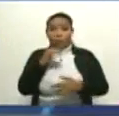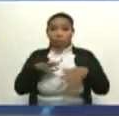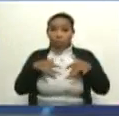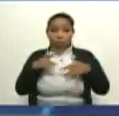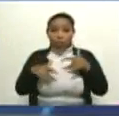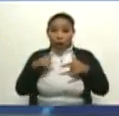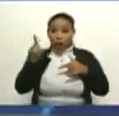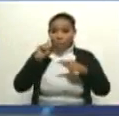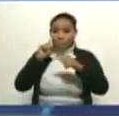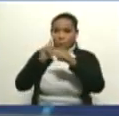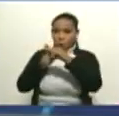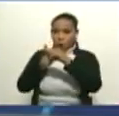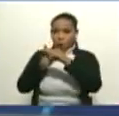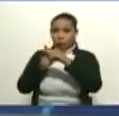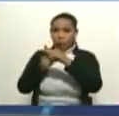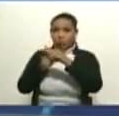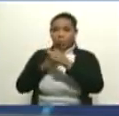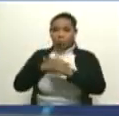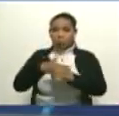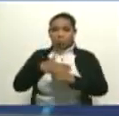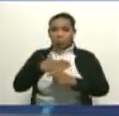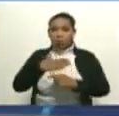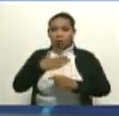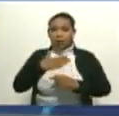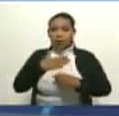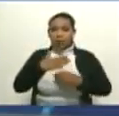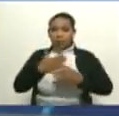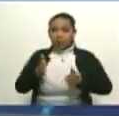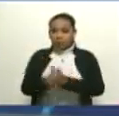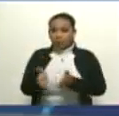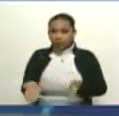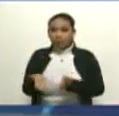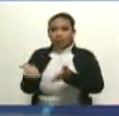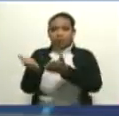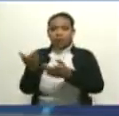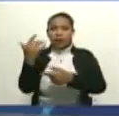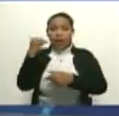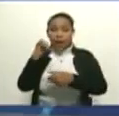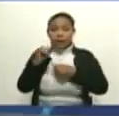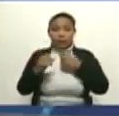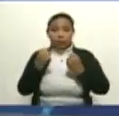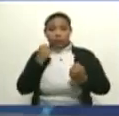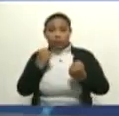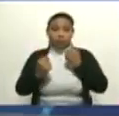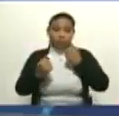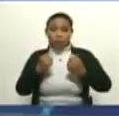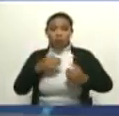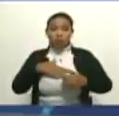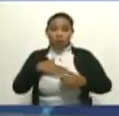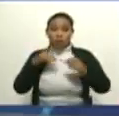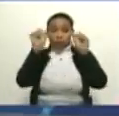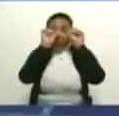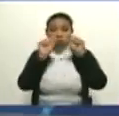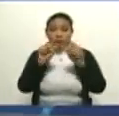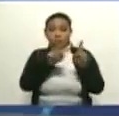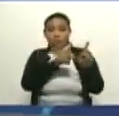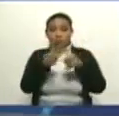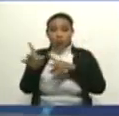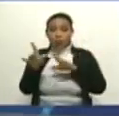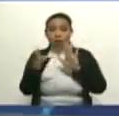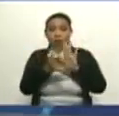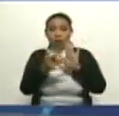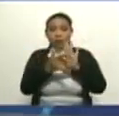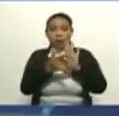él lo detecta y es capaz de estimularlo. Y si él hace actividad física, el sistema se le programó un sensor